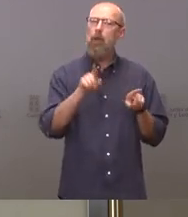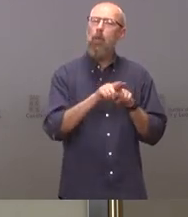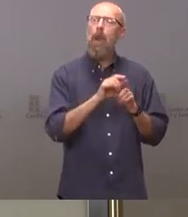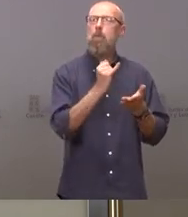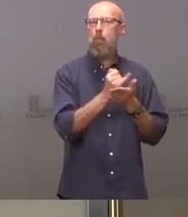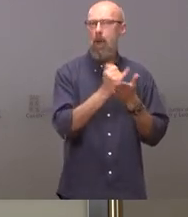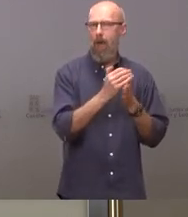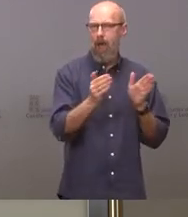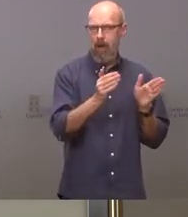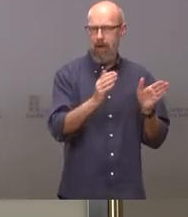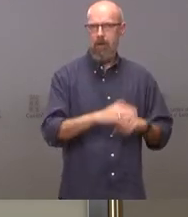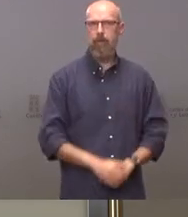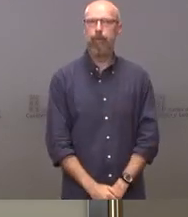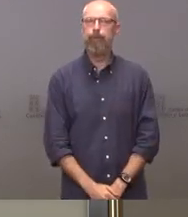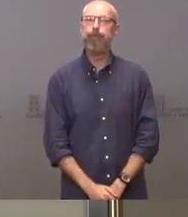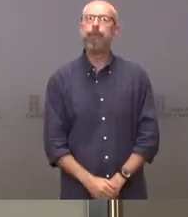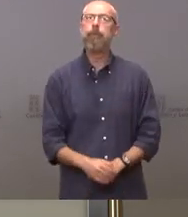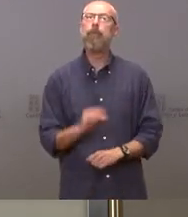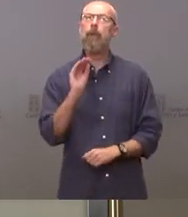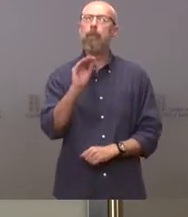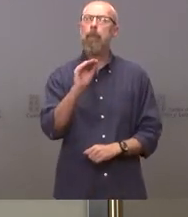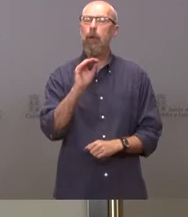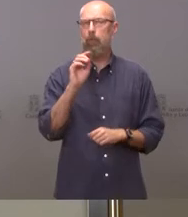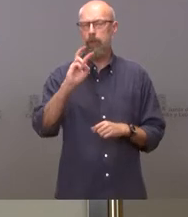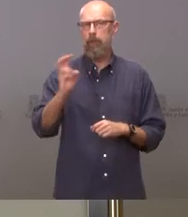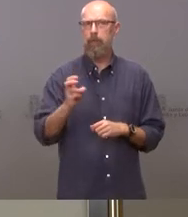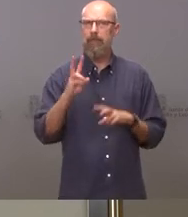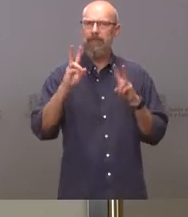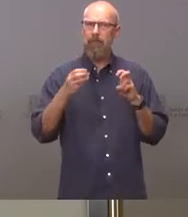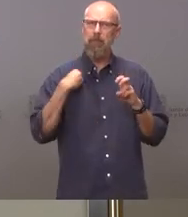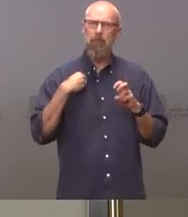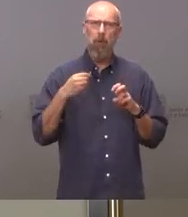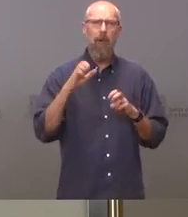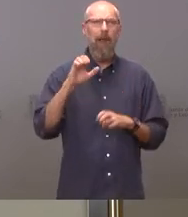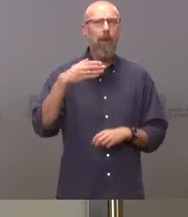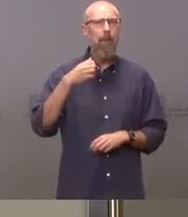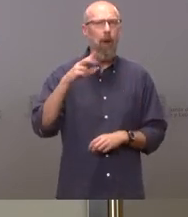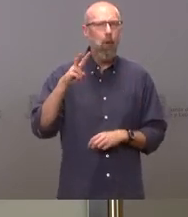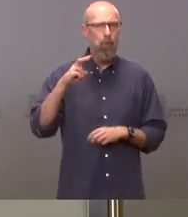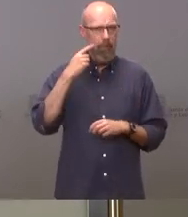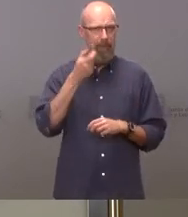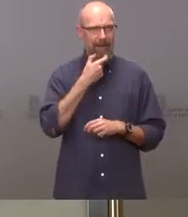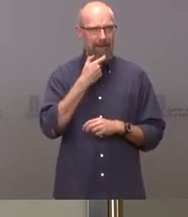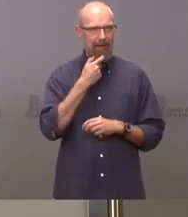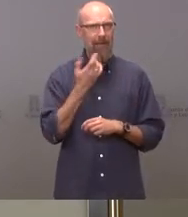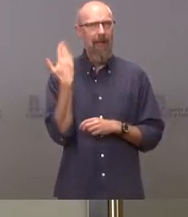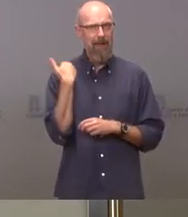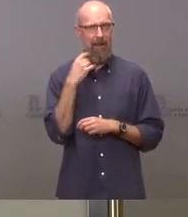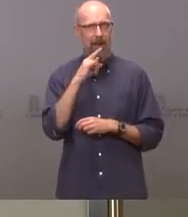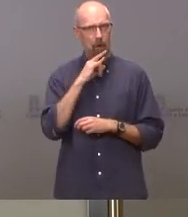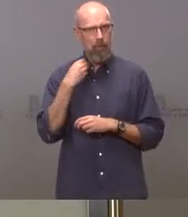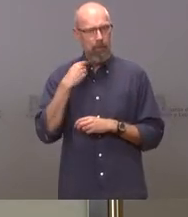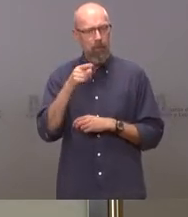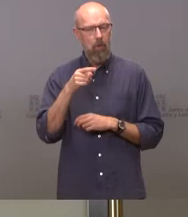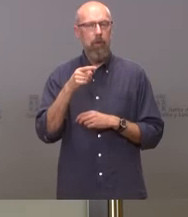quería preguntarle varias cuestiones vicepresidente por el tema de la eva o en inglés que hubo un error ayer no sé si han hablado sobre este tema en el